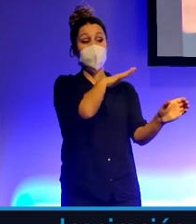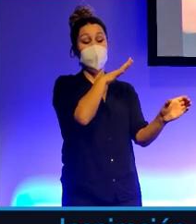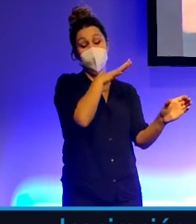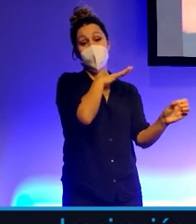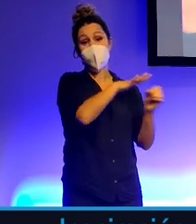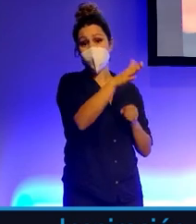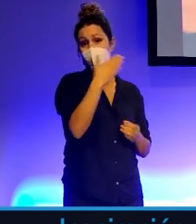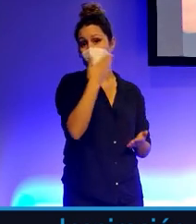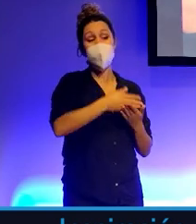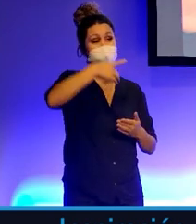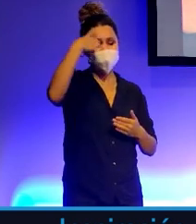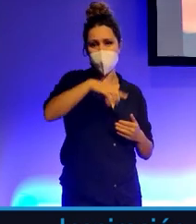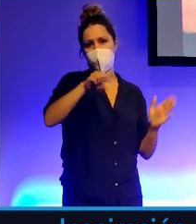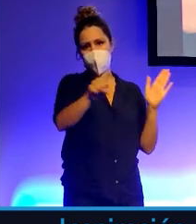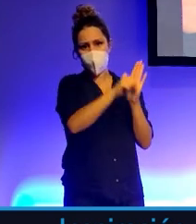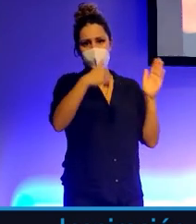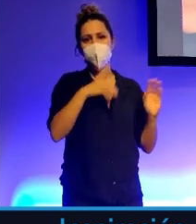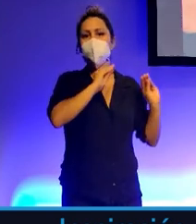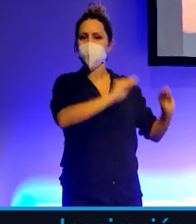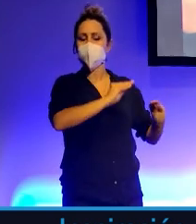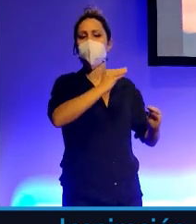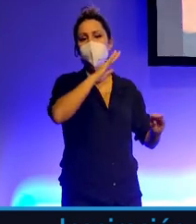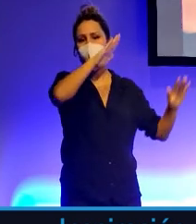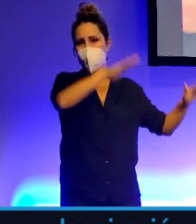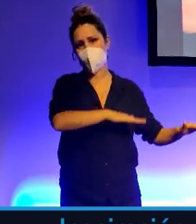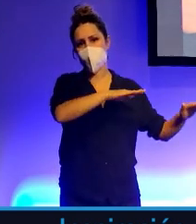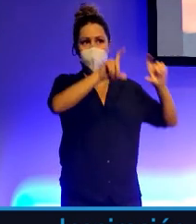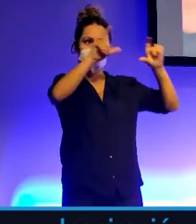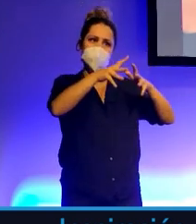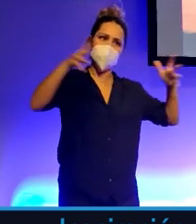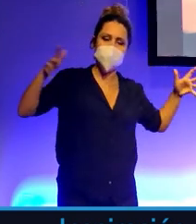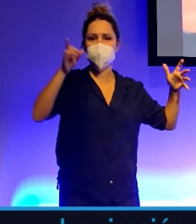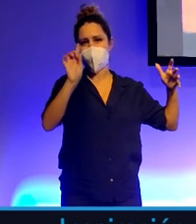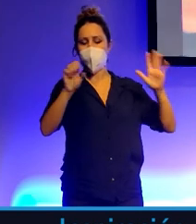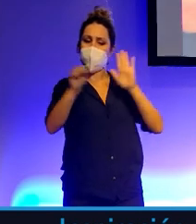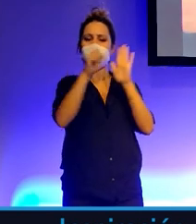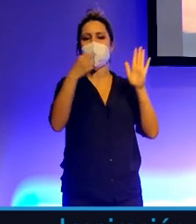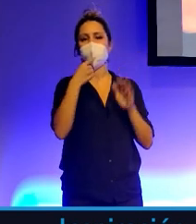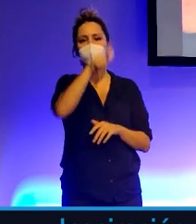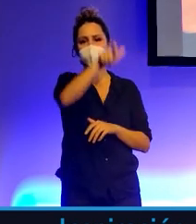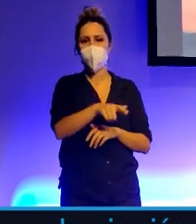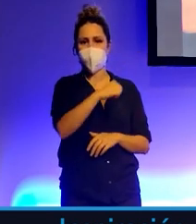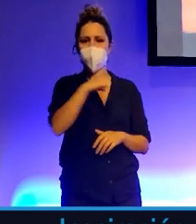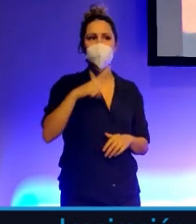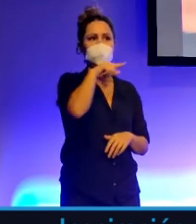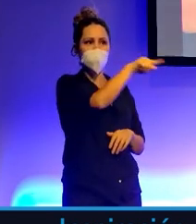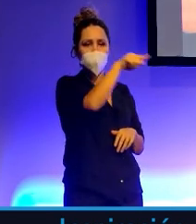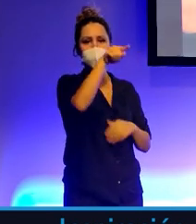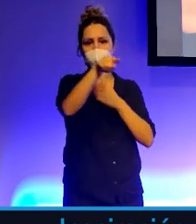en el rol de esas marcas. Y cuando digo marcas, no digo multinacionales. Digo tú, tú, tú, un emprendimiento, el teatro.